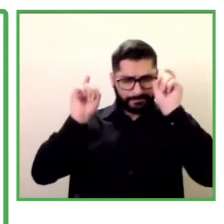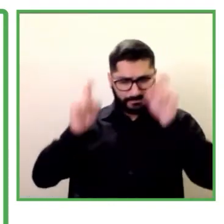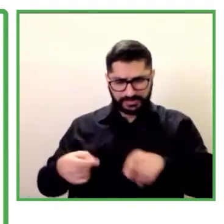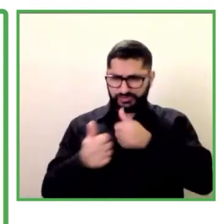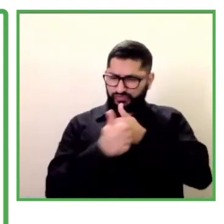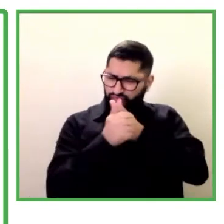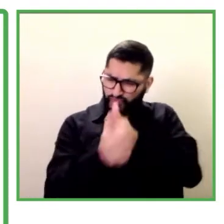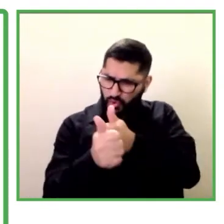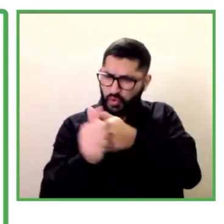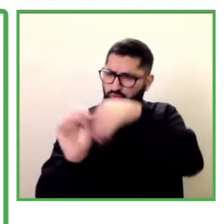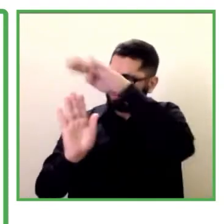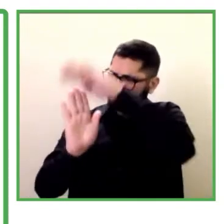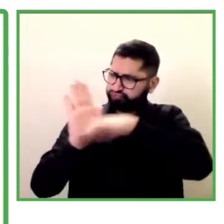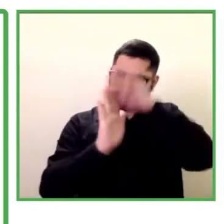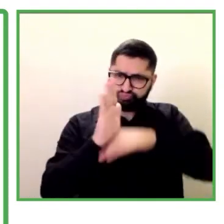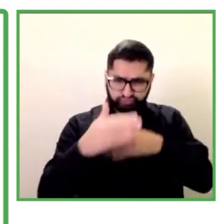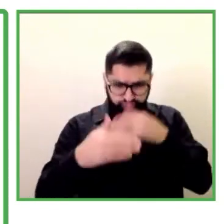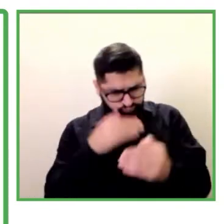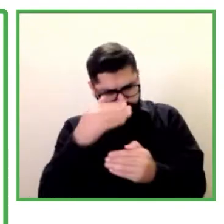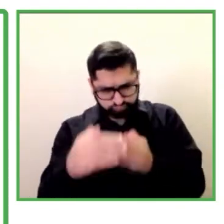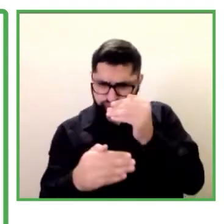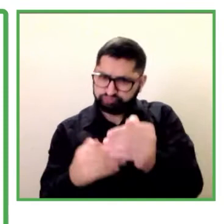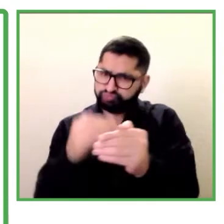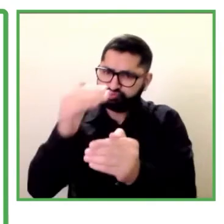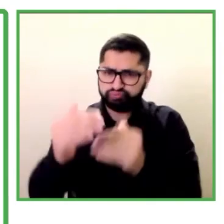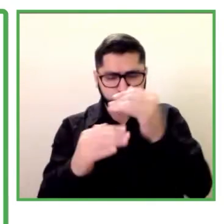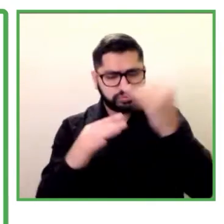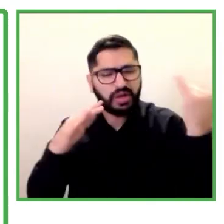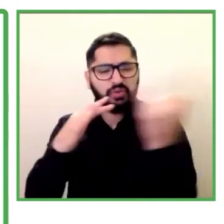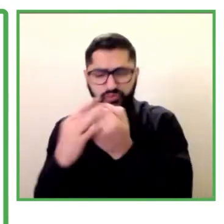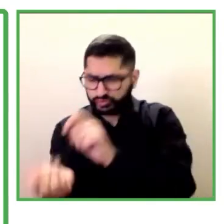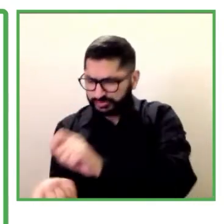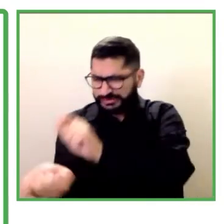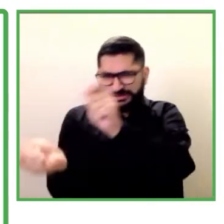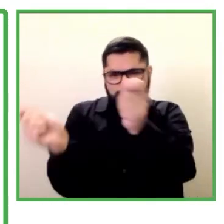la cultura no quede 100% incluyente pues vamos a tener que seguir trabajando